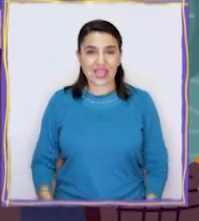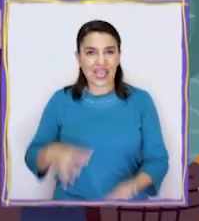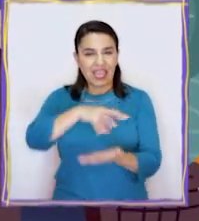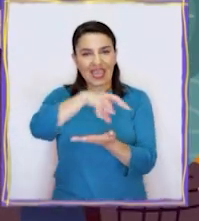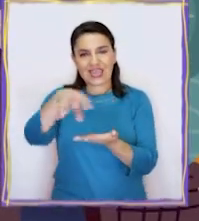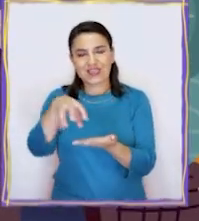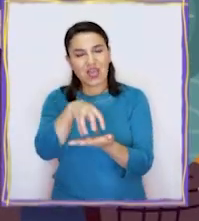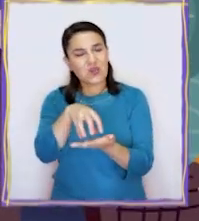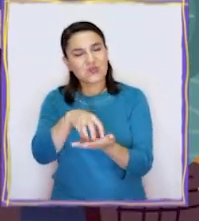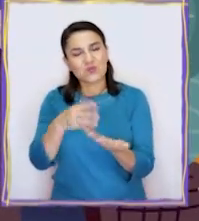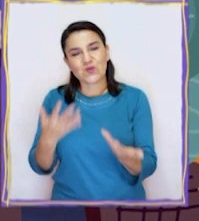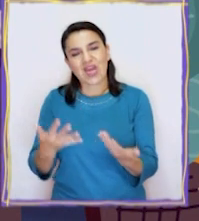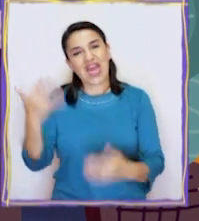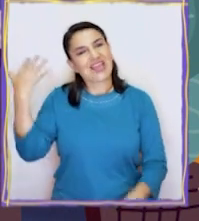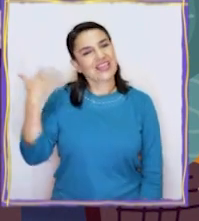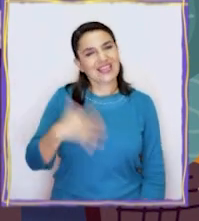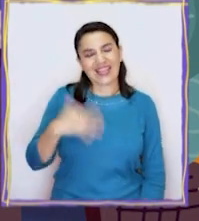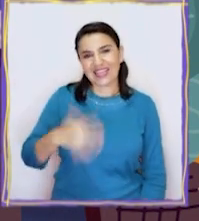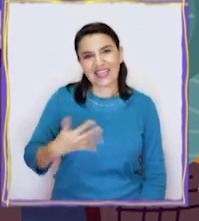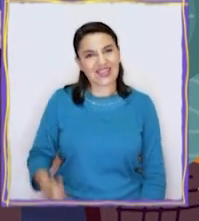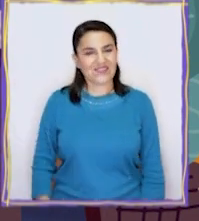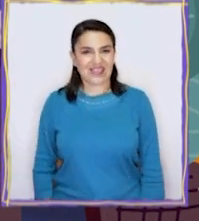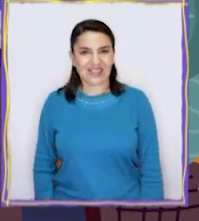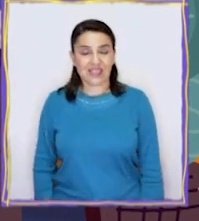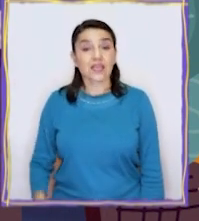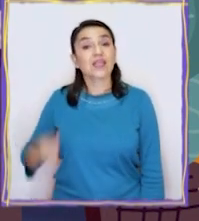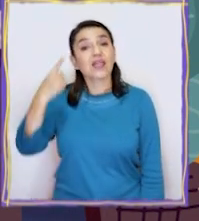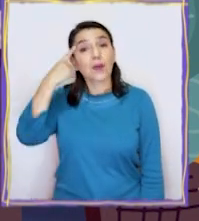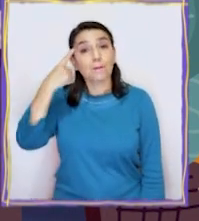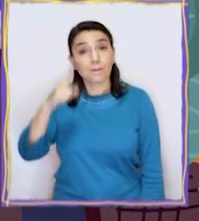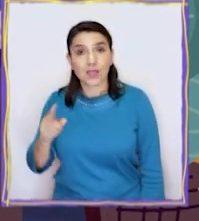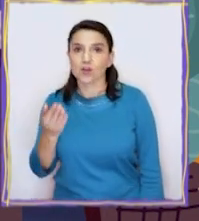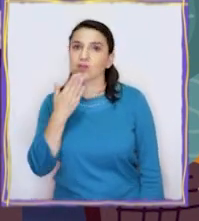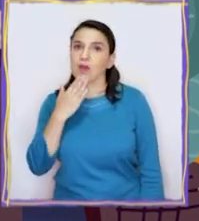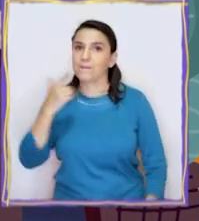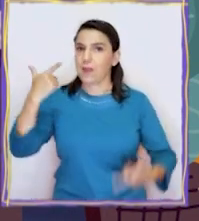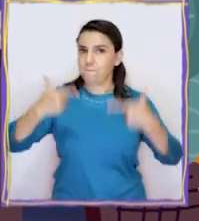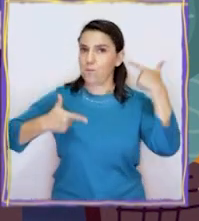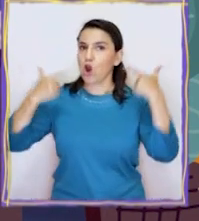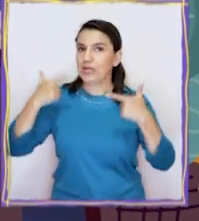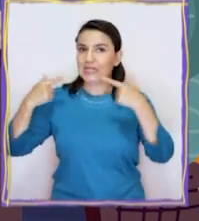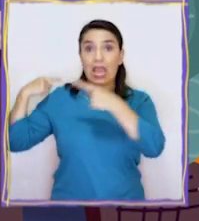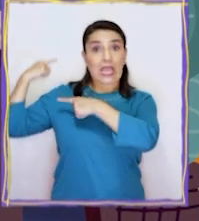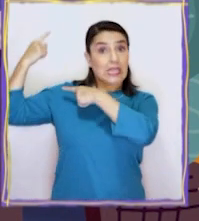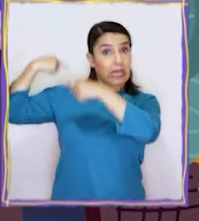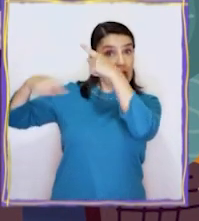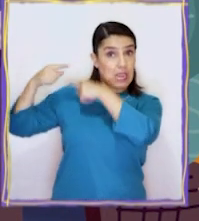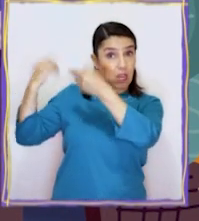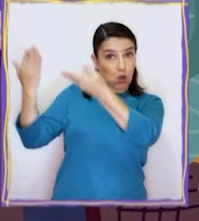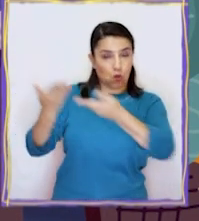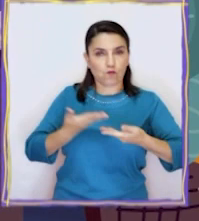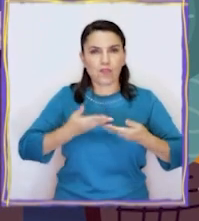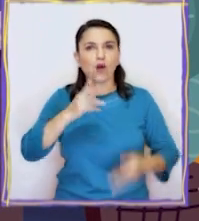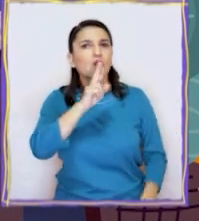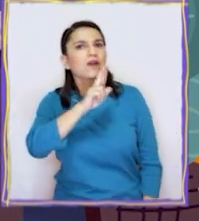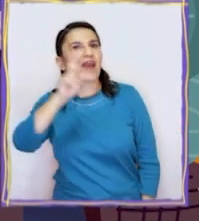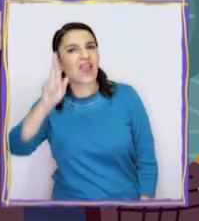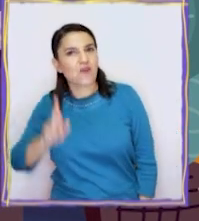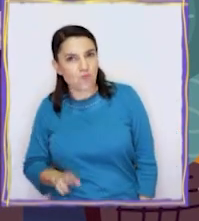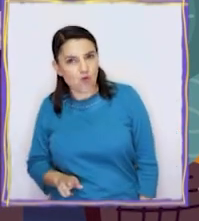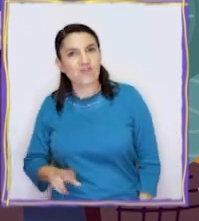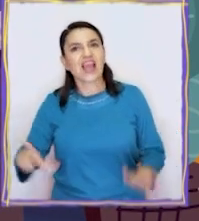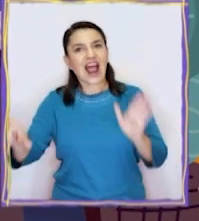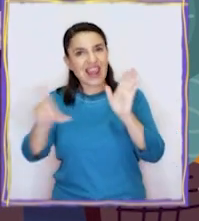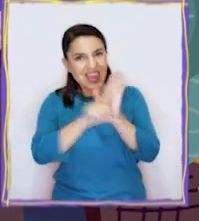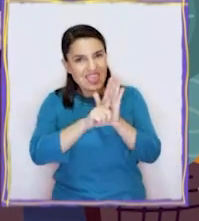Esta ciudad definitivamente era increíble, ¿ah? Pero también lo era su política y sus legados. La República